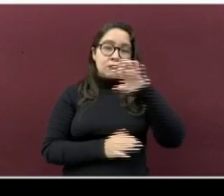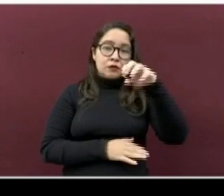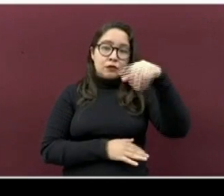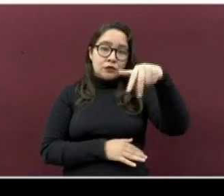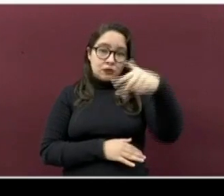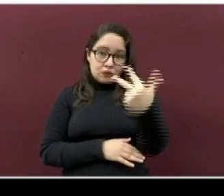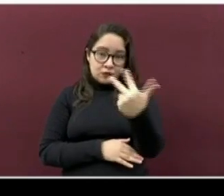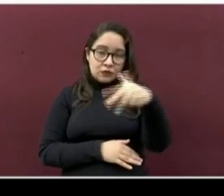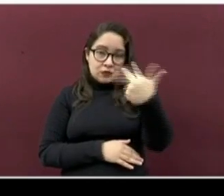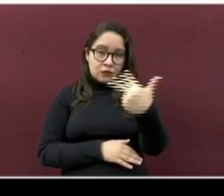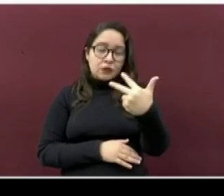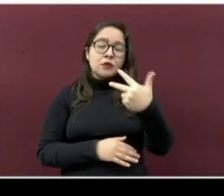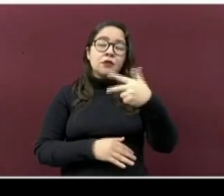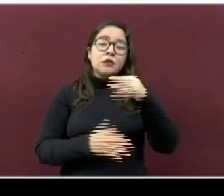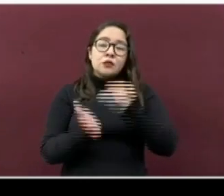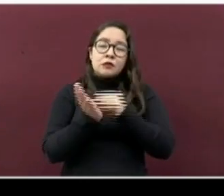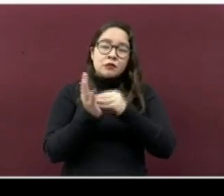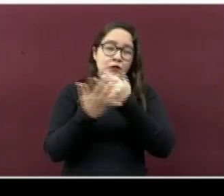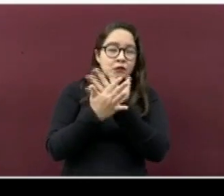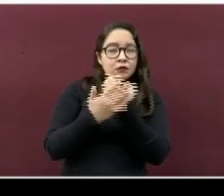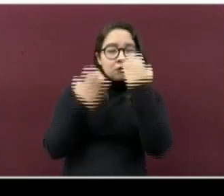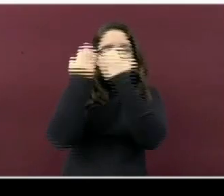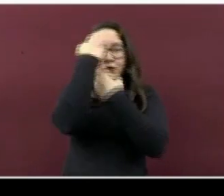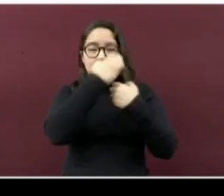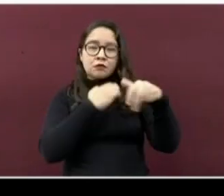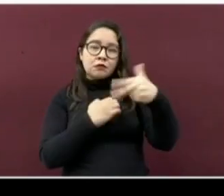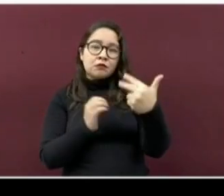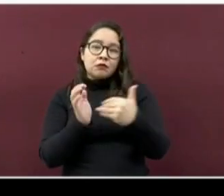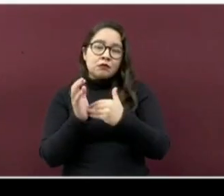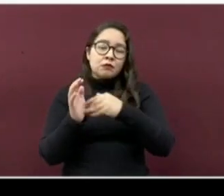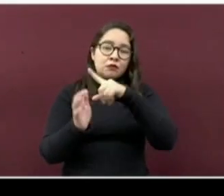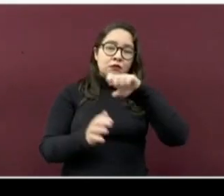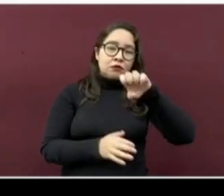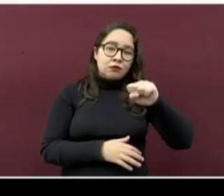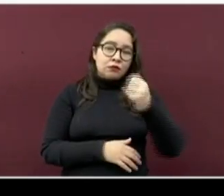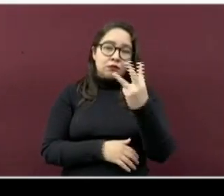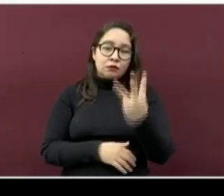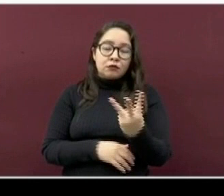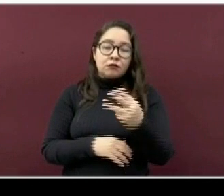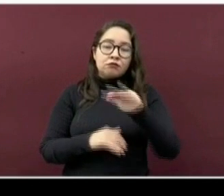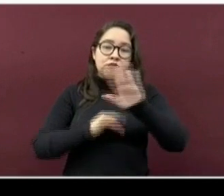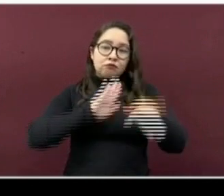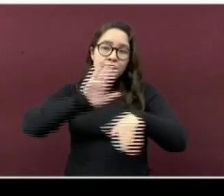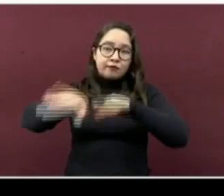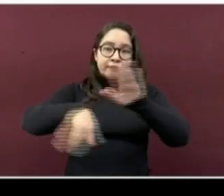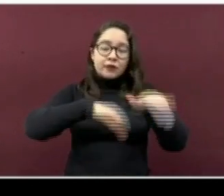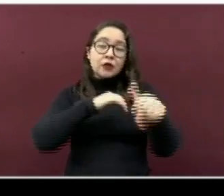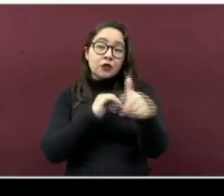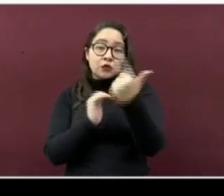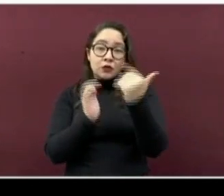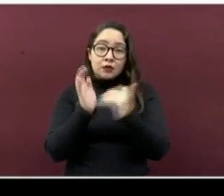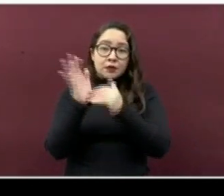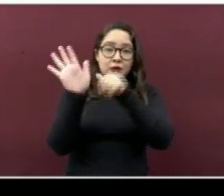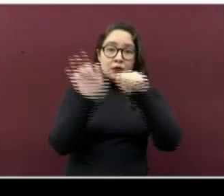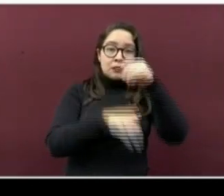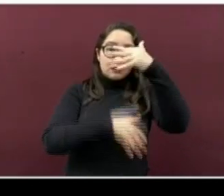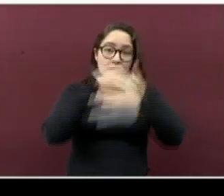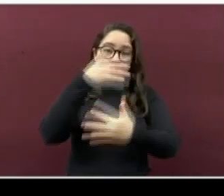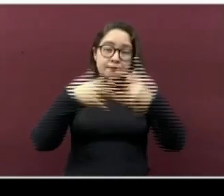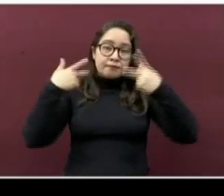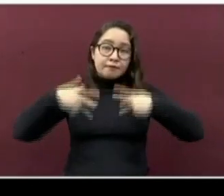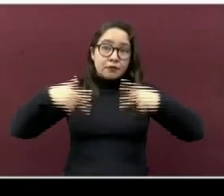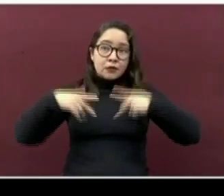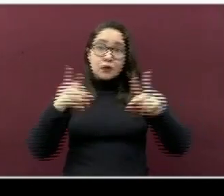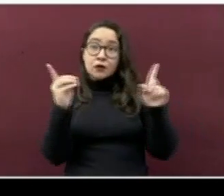permanecen como sospechosos 13,163 y han fallecido 12,615 enfermos en